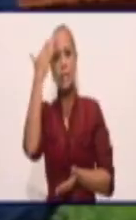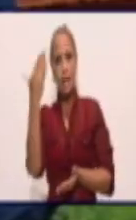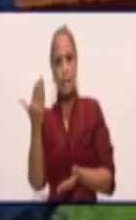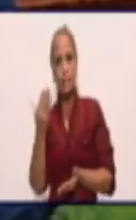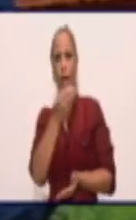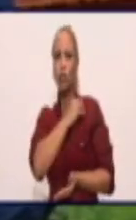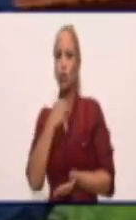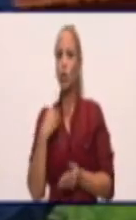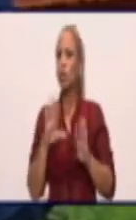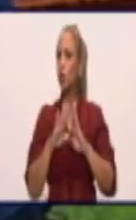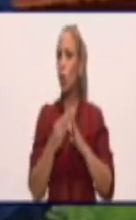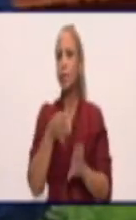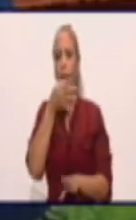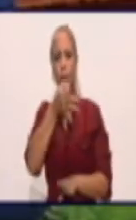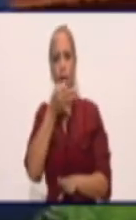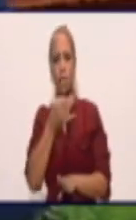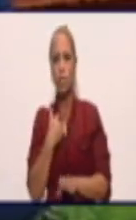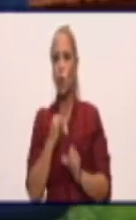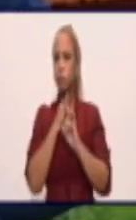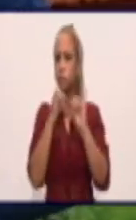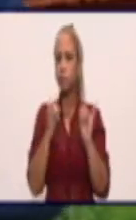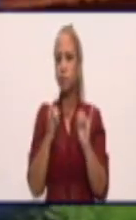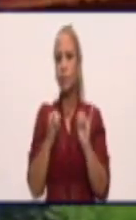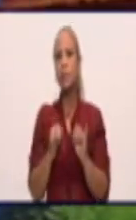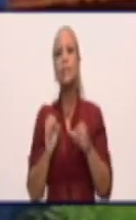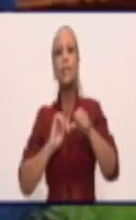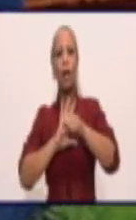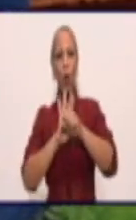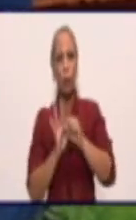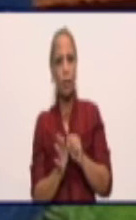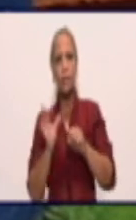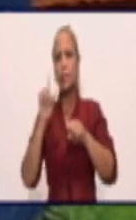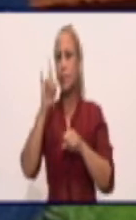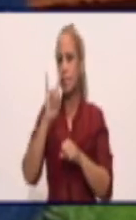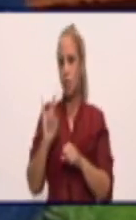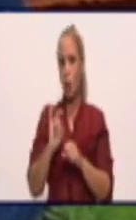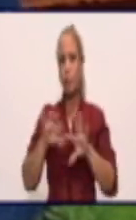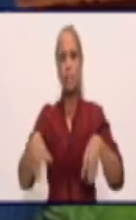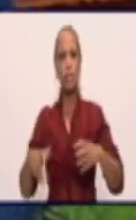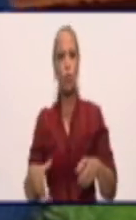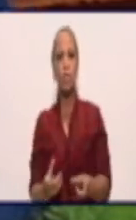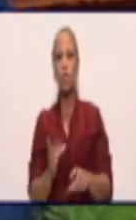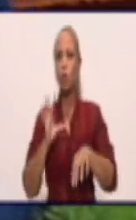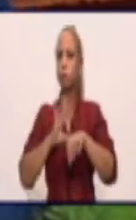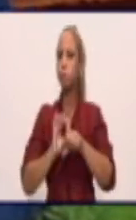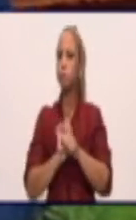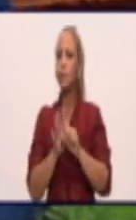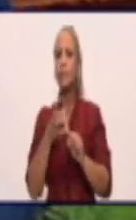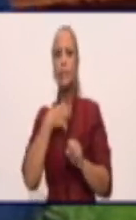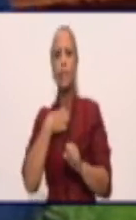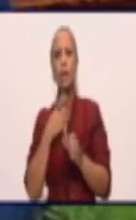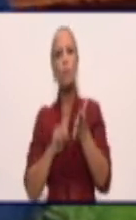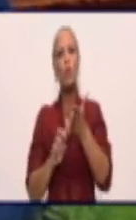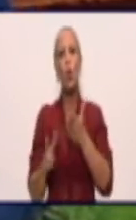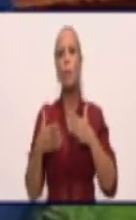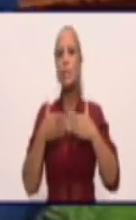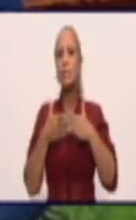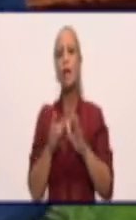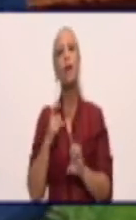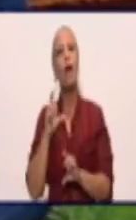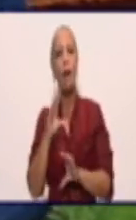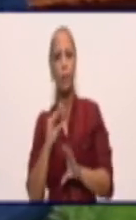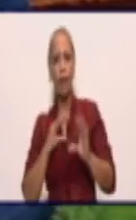toda esta explicación que nos acaba de ofrecer de la COVID-19, de la situación epidemiológica que tiene la provincia. Vamos a seguir hablando en los próximos minutos.